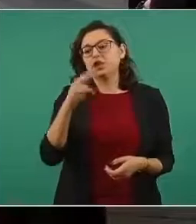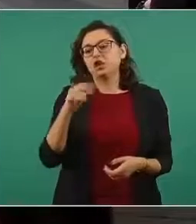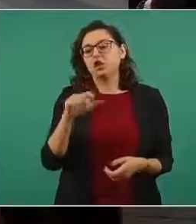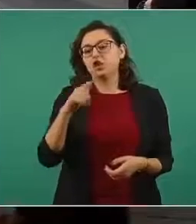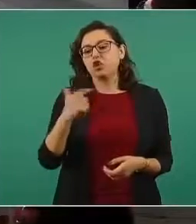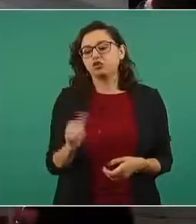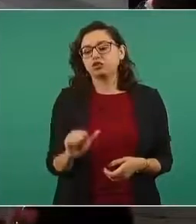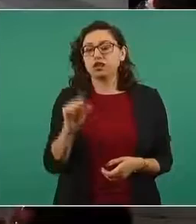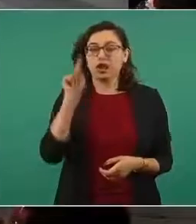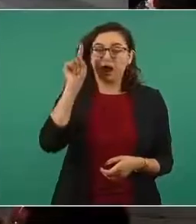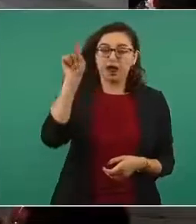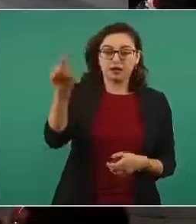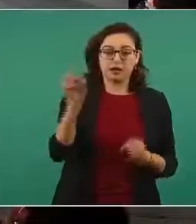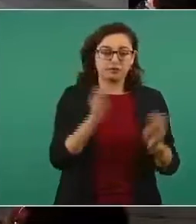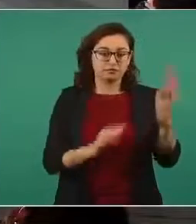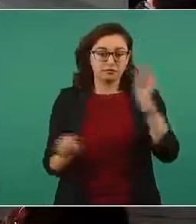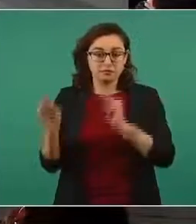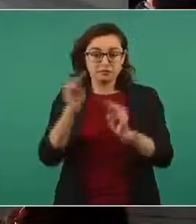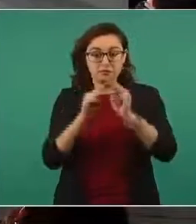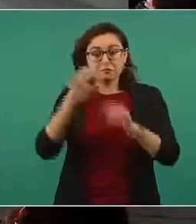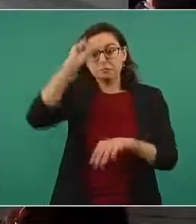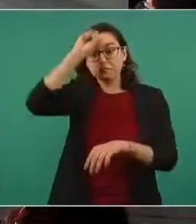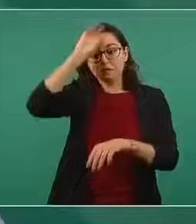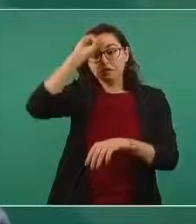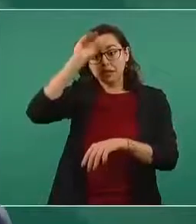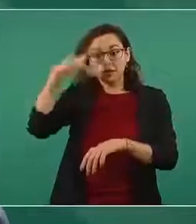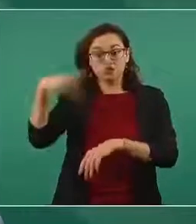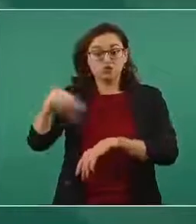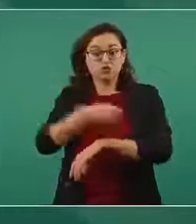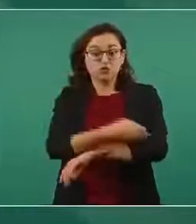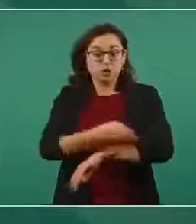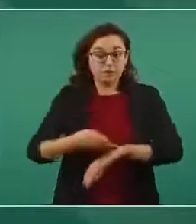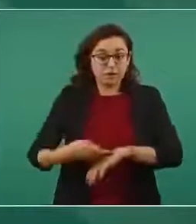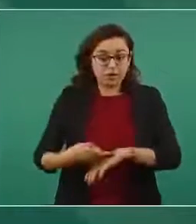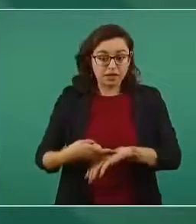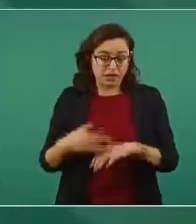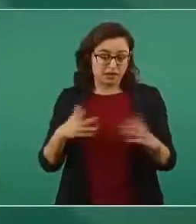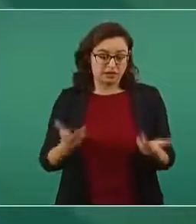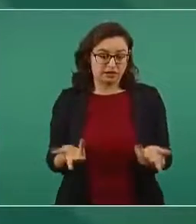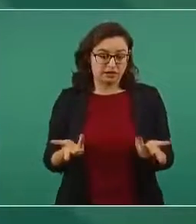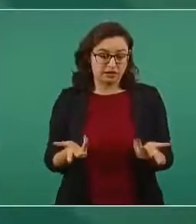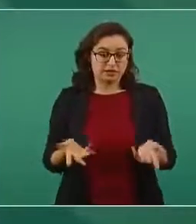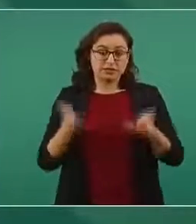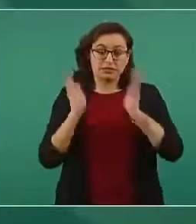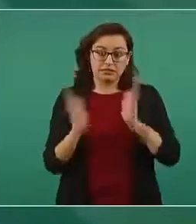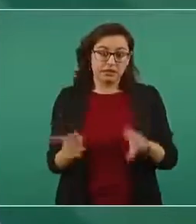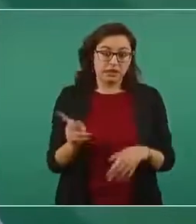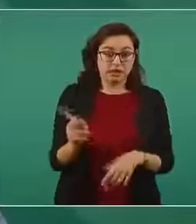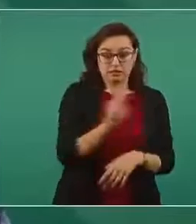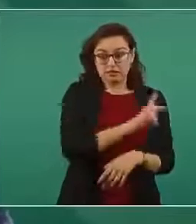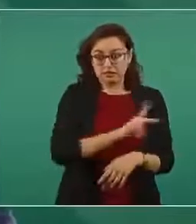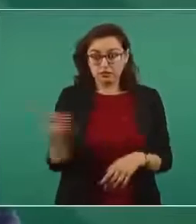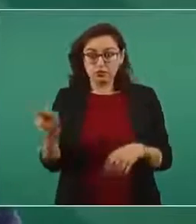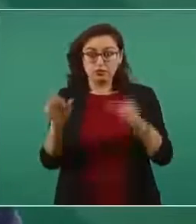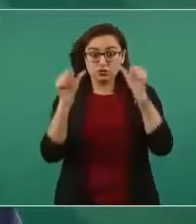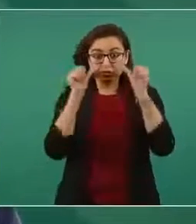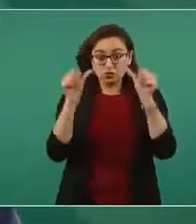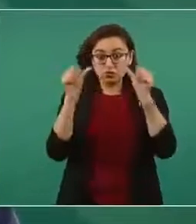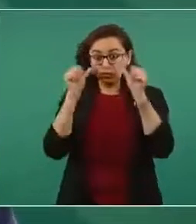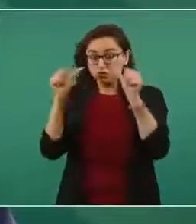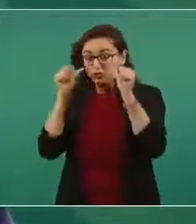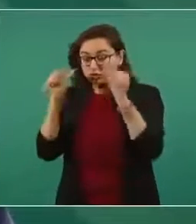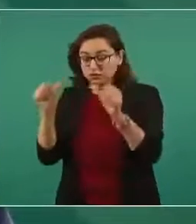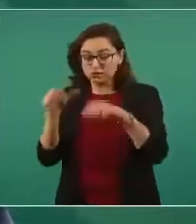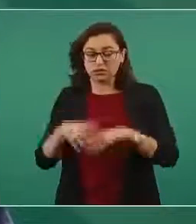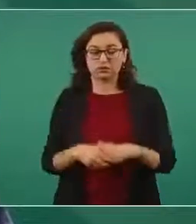no hemos dicho nada pero ya todos se les ha atendido y no sólo eso